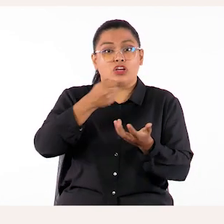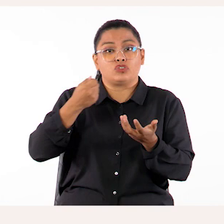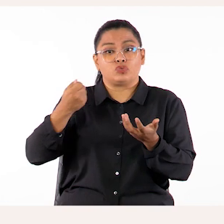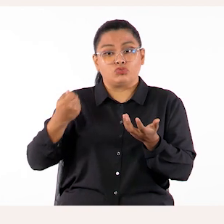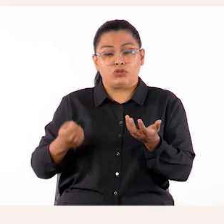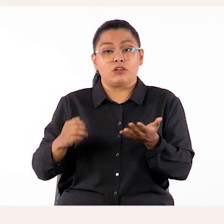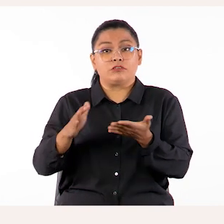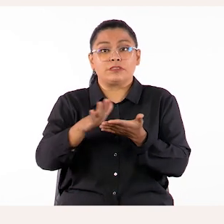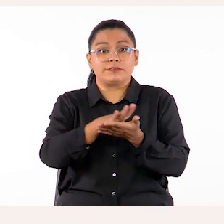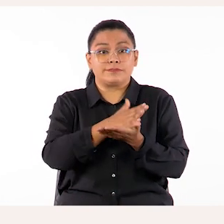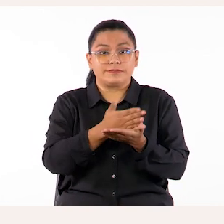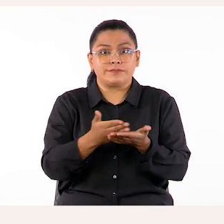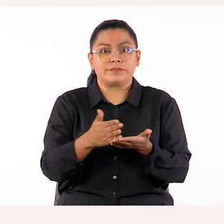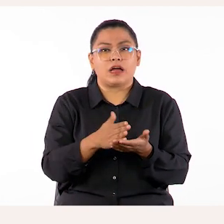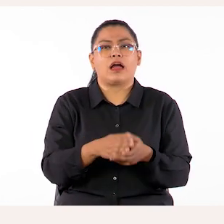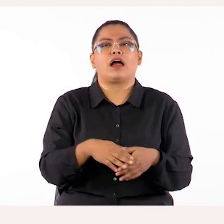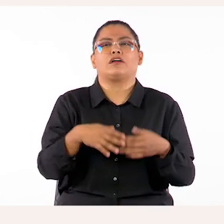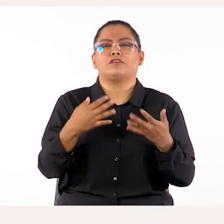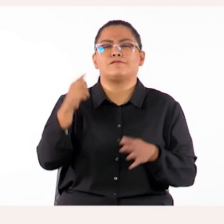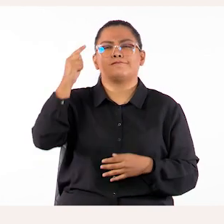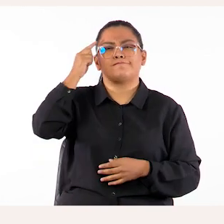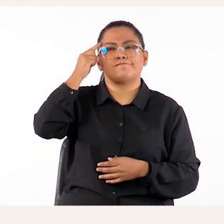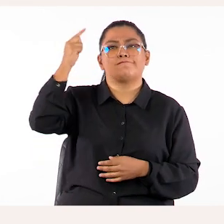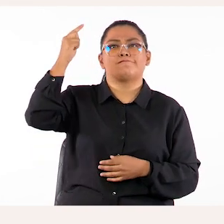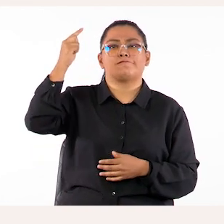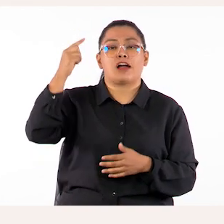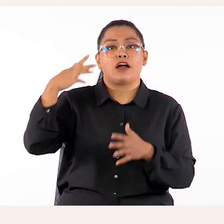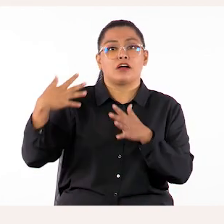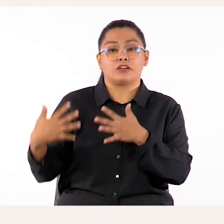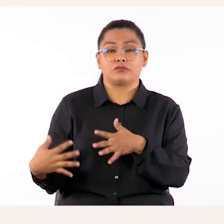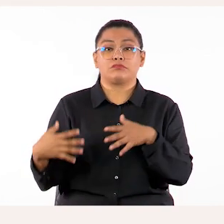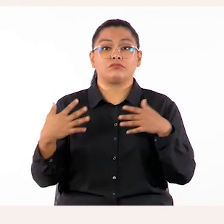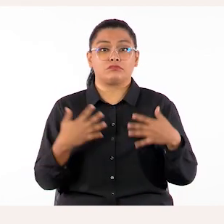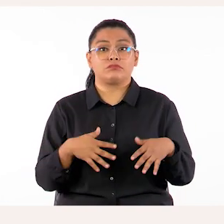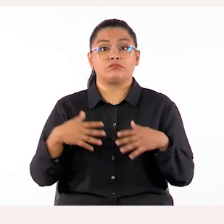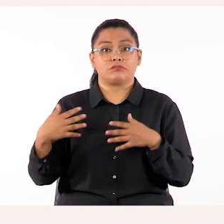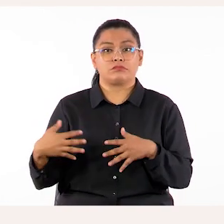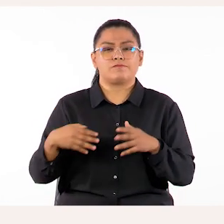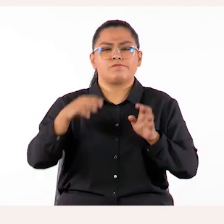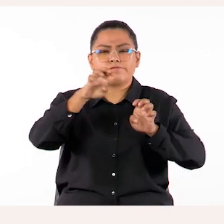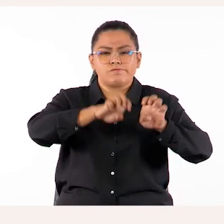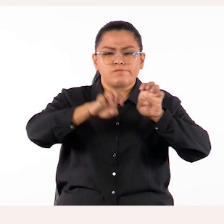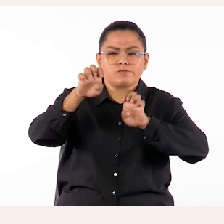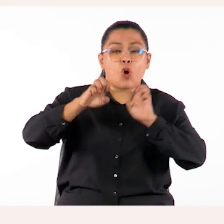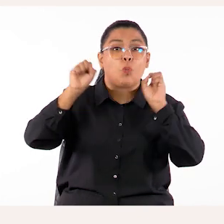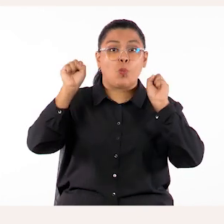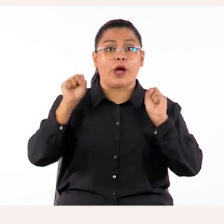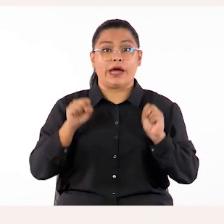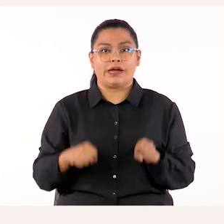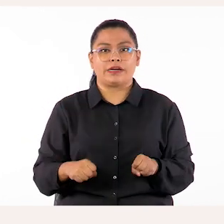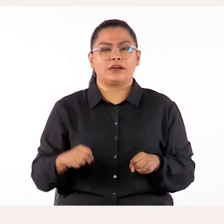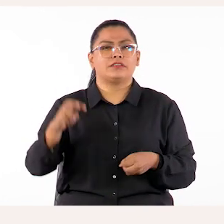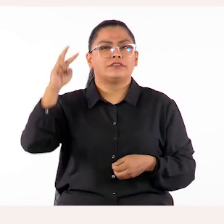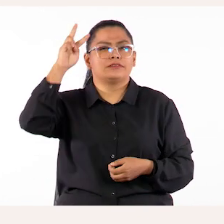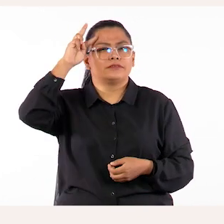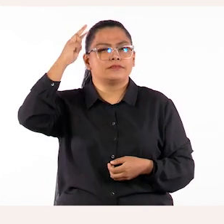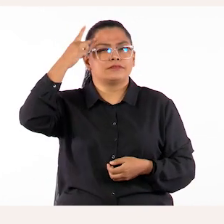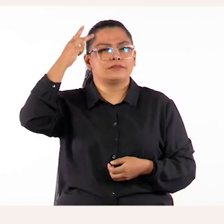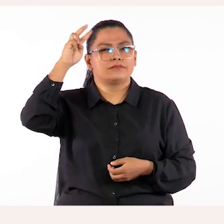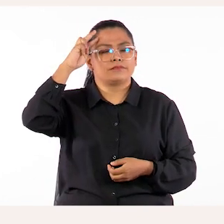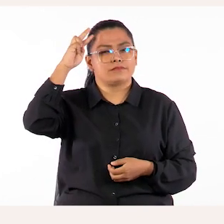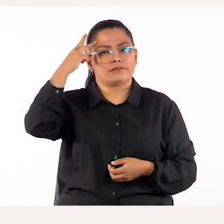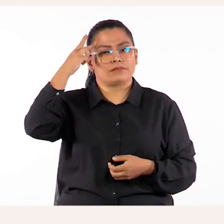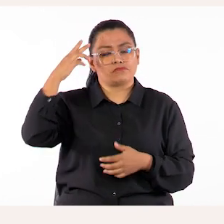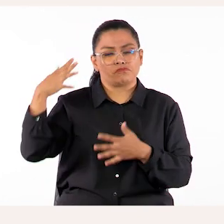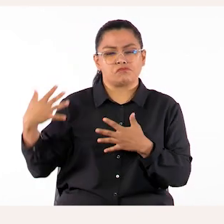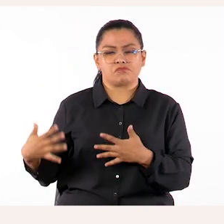A partir de este concepto, decimos que toda buena actividad es evaluable, es decir, que a la par de diseñar